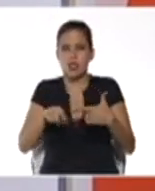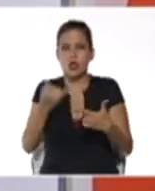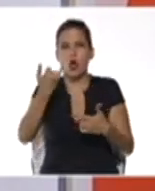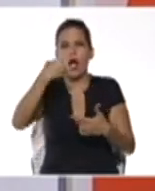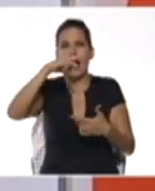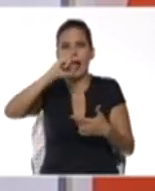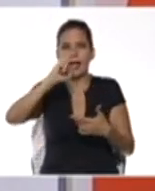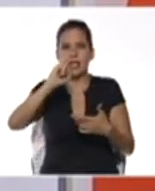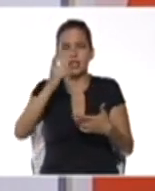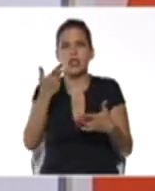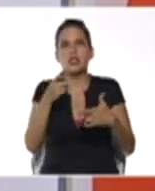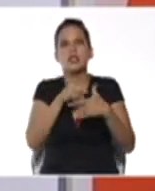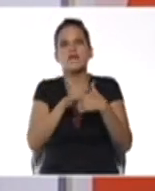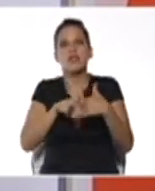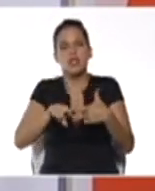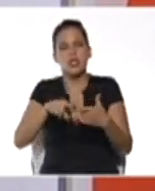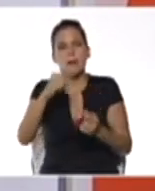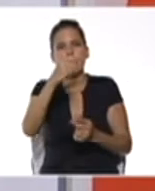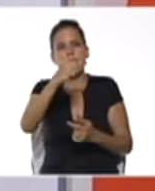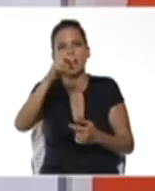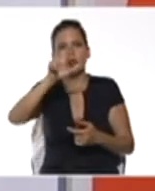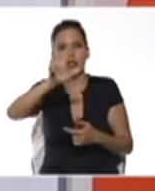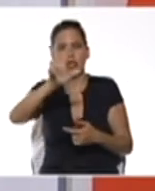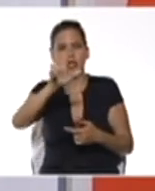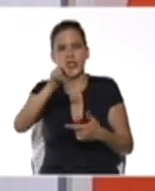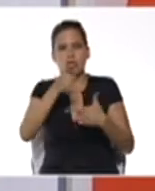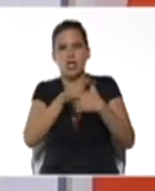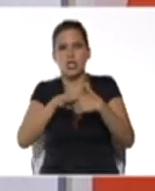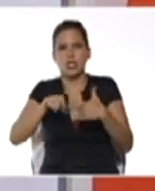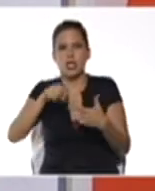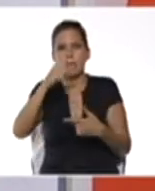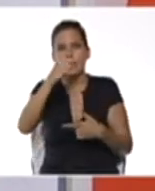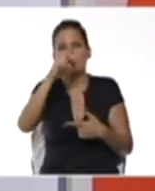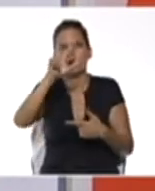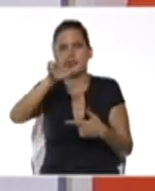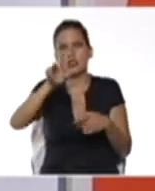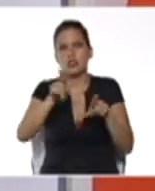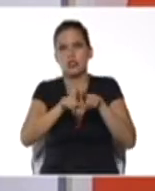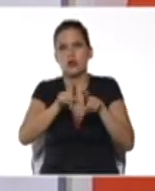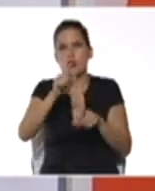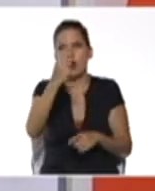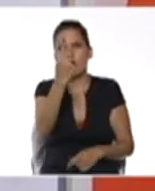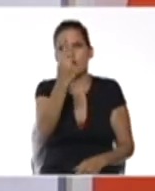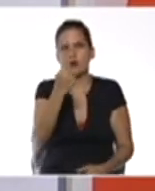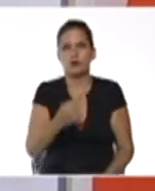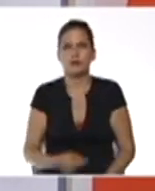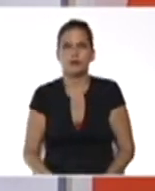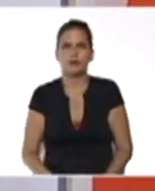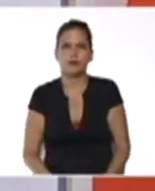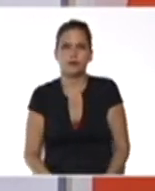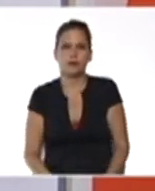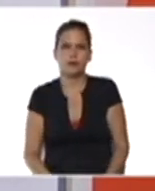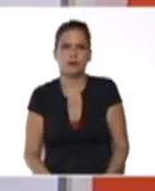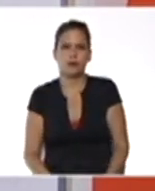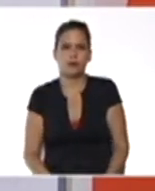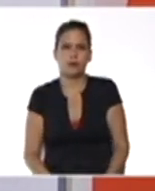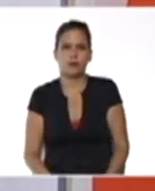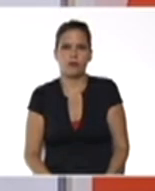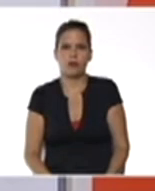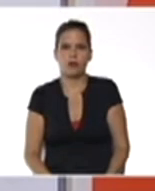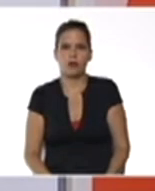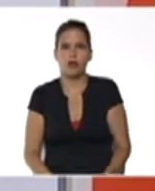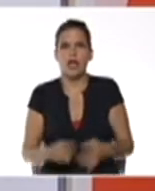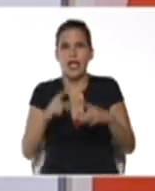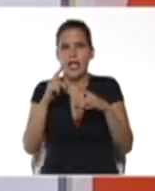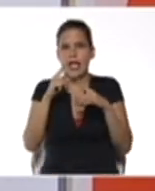entre menos 3. Cuando dividimos menos 3 entre menos 3, da 1, porque menos por menos da más, y 3 entre 3 da 1. Entonces,